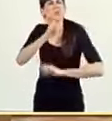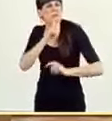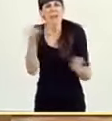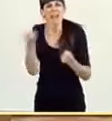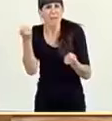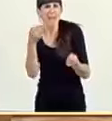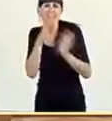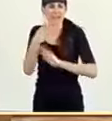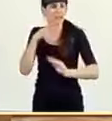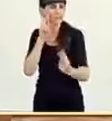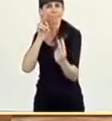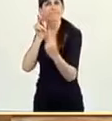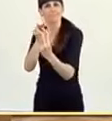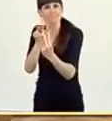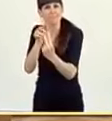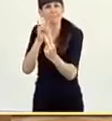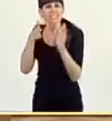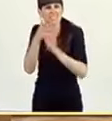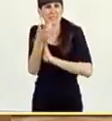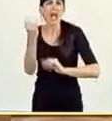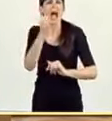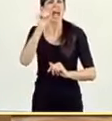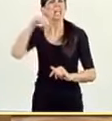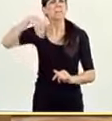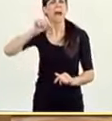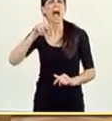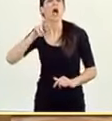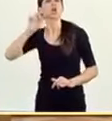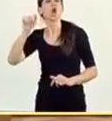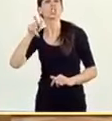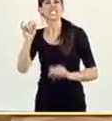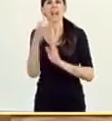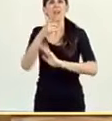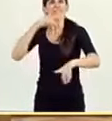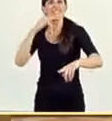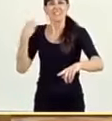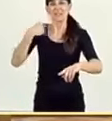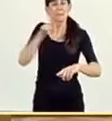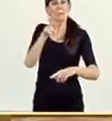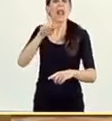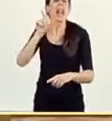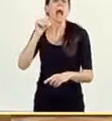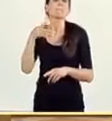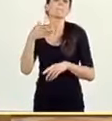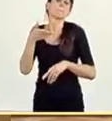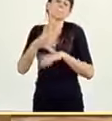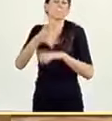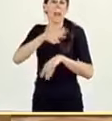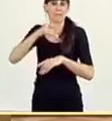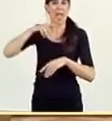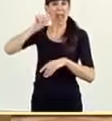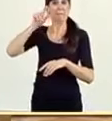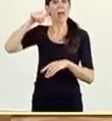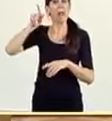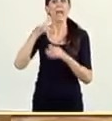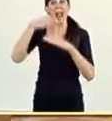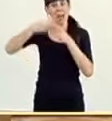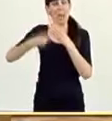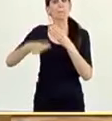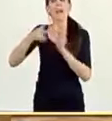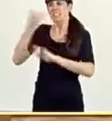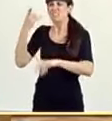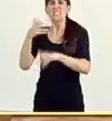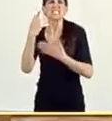campaña, mirándole a los ojos, a Jaime Arrocha, que tenía una dulcería en mi ciudad, en Santa Cruz de la Palma, y que después de 60 años ha tenido que bajar la